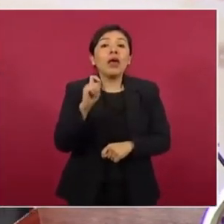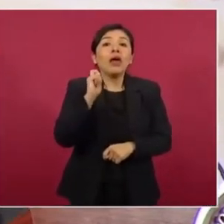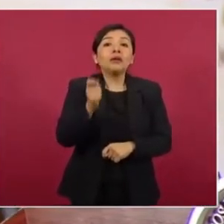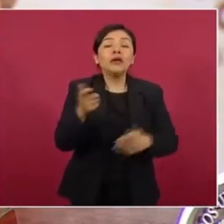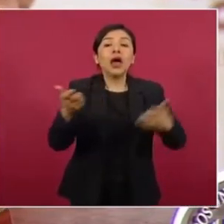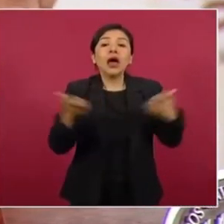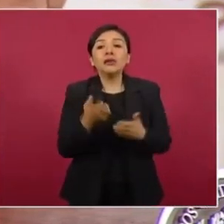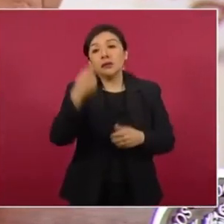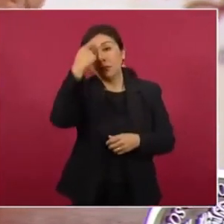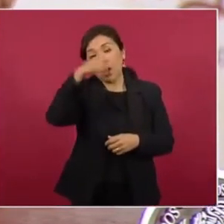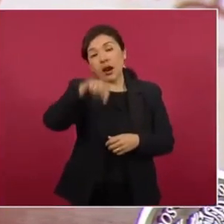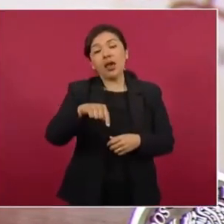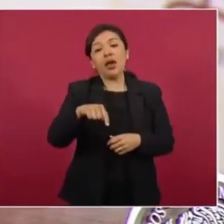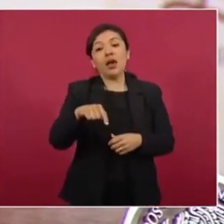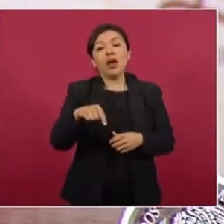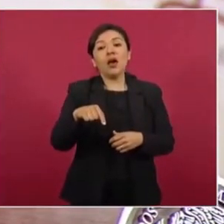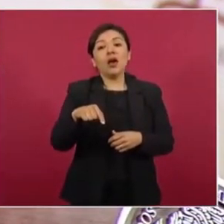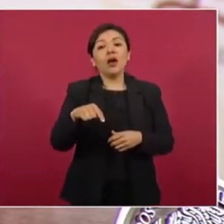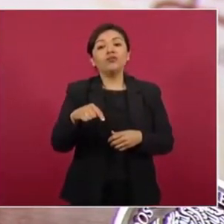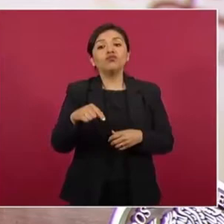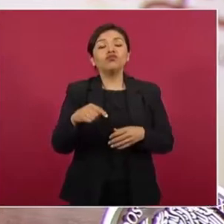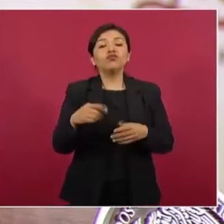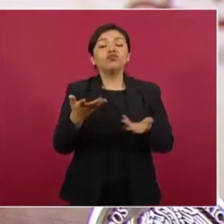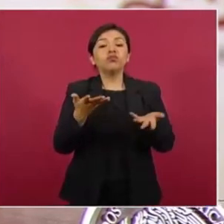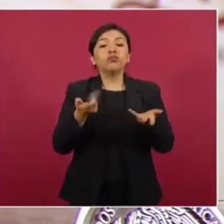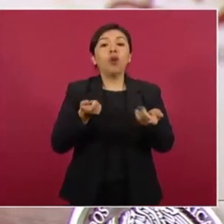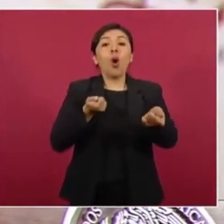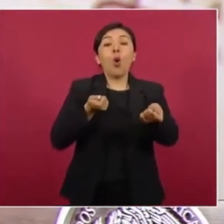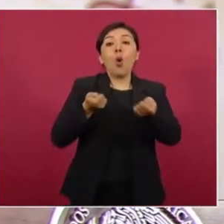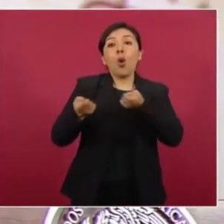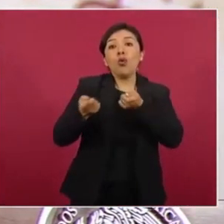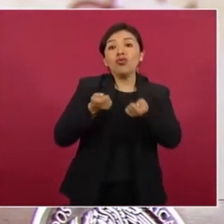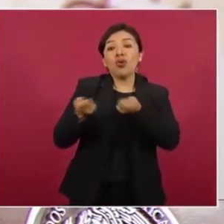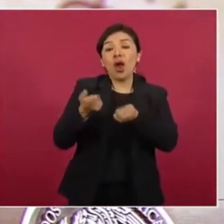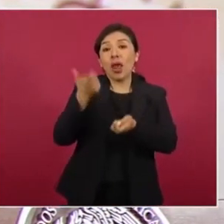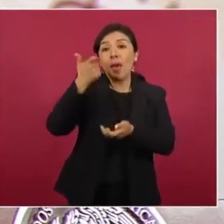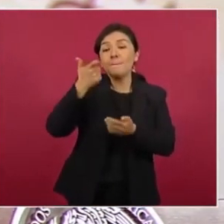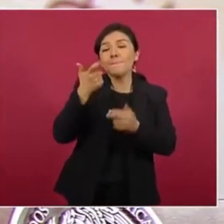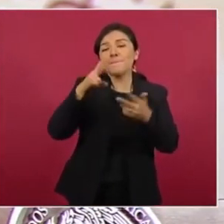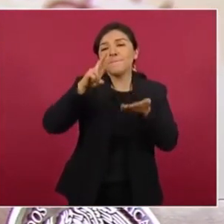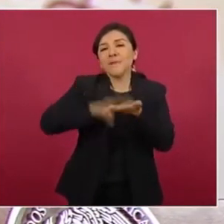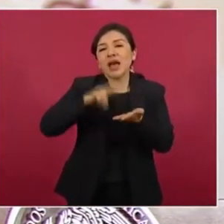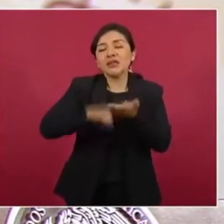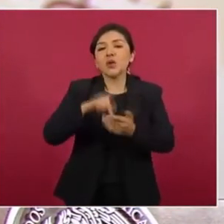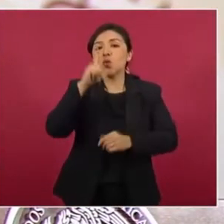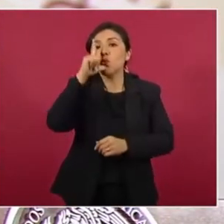de controlar el precio de la luz.